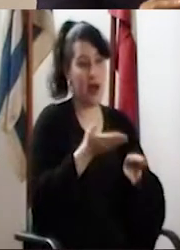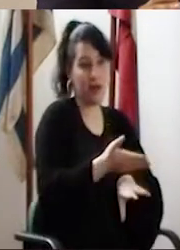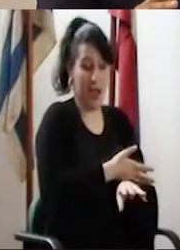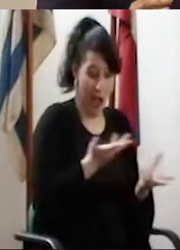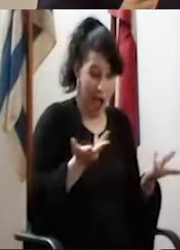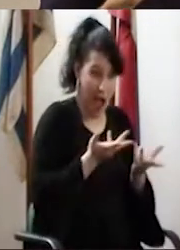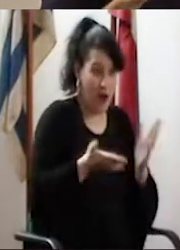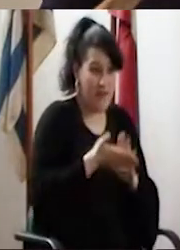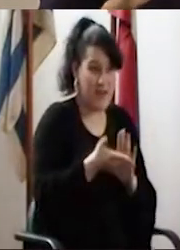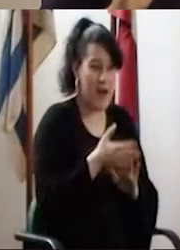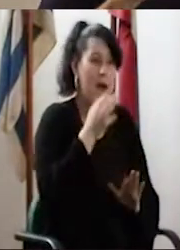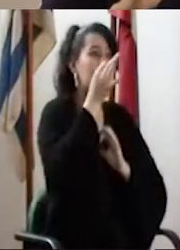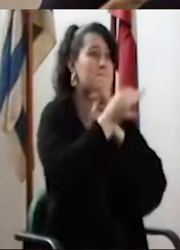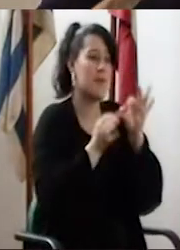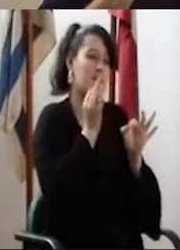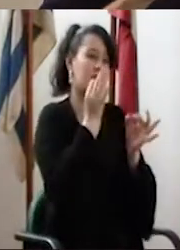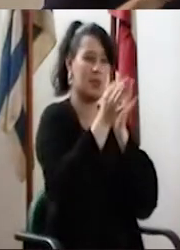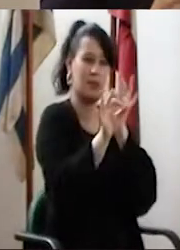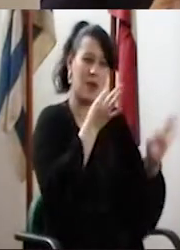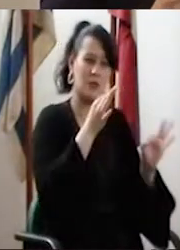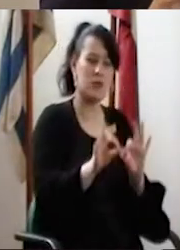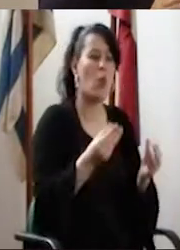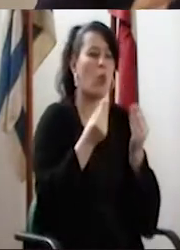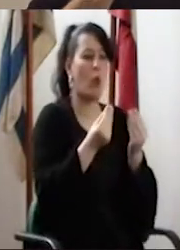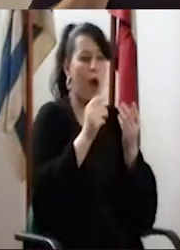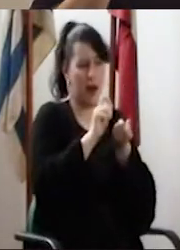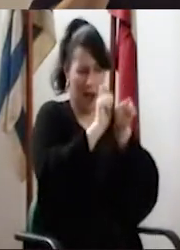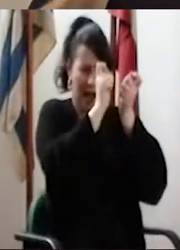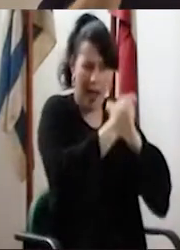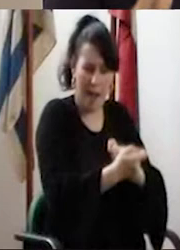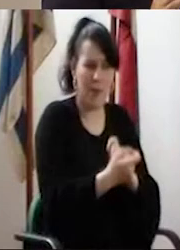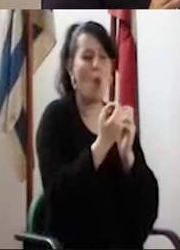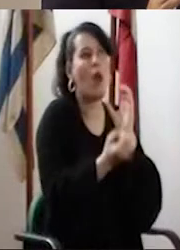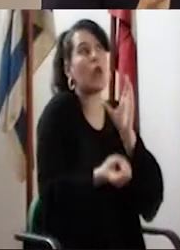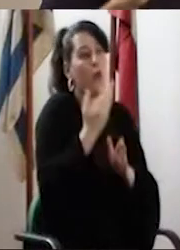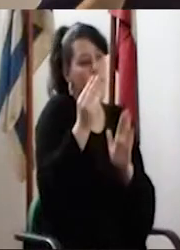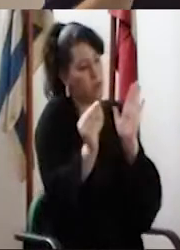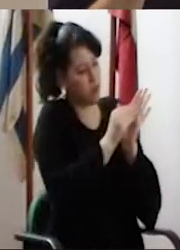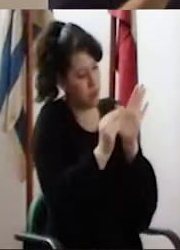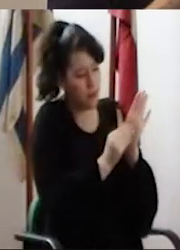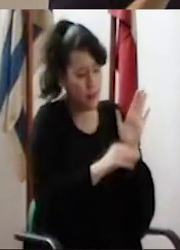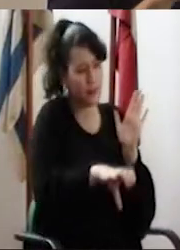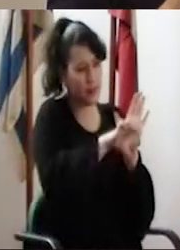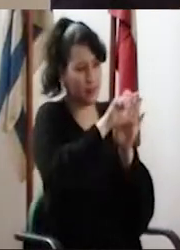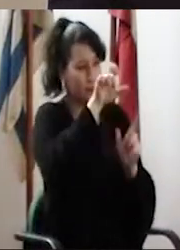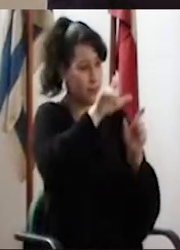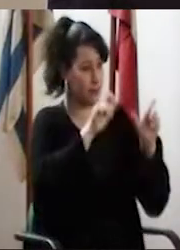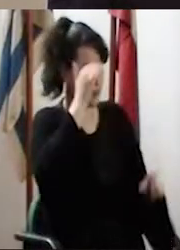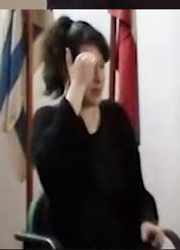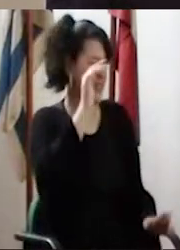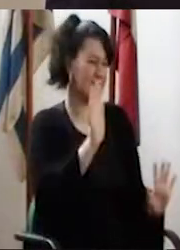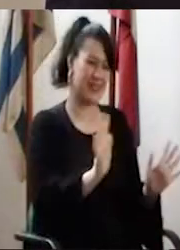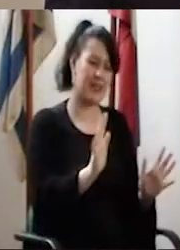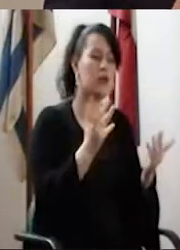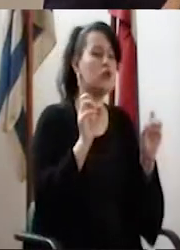Por lo que entendí, no vamos ahora a describir en detalle cuáles son los cambios, cuáles son las novedades del Estatuto del